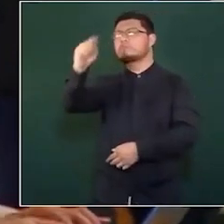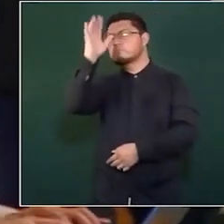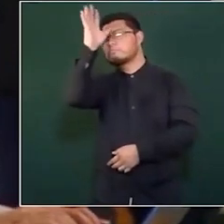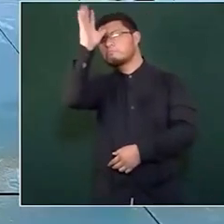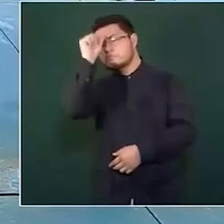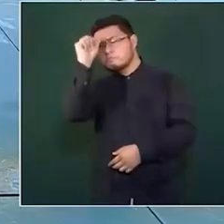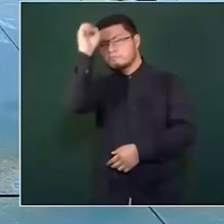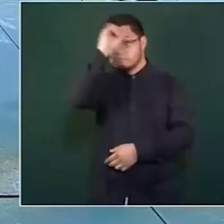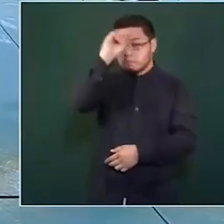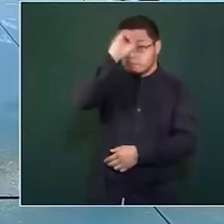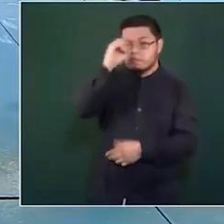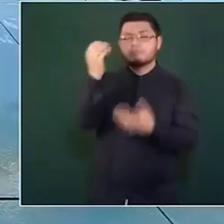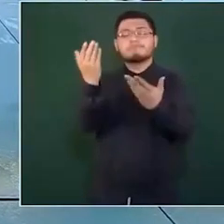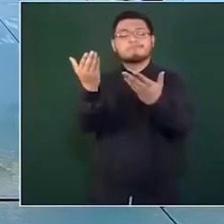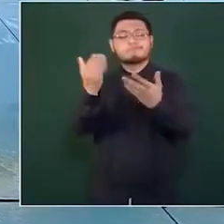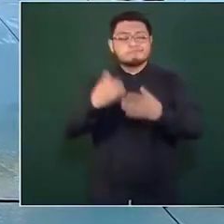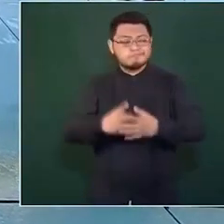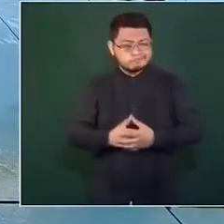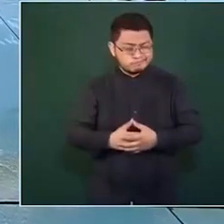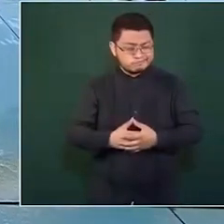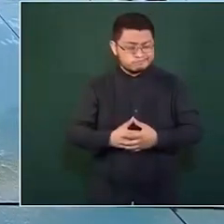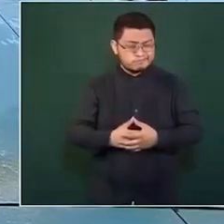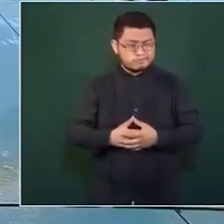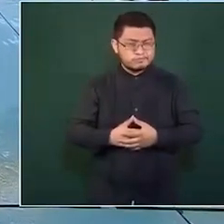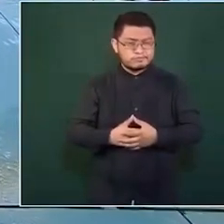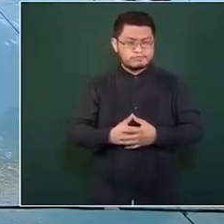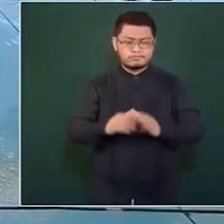Estados Unidos, presidente? Pues que